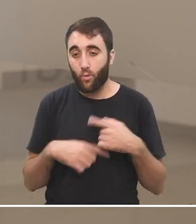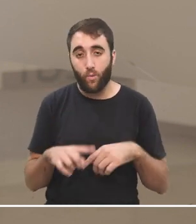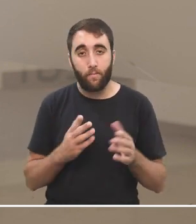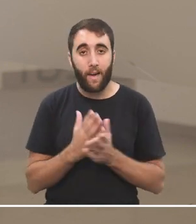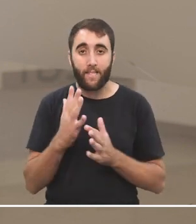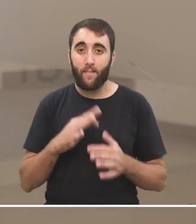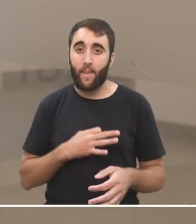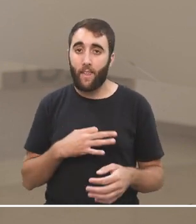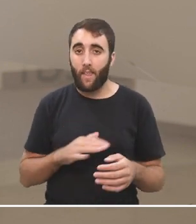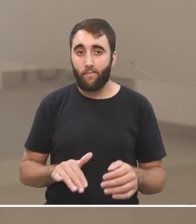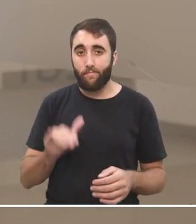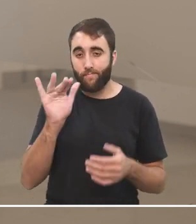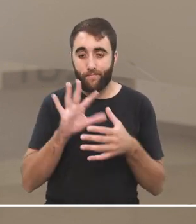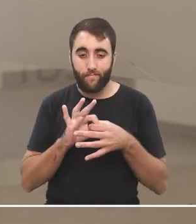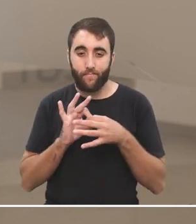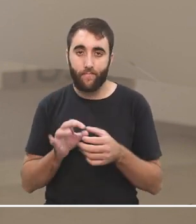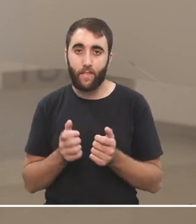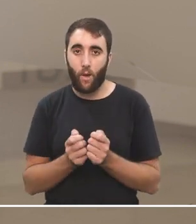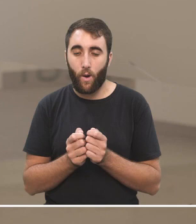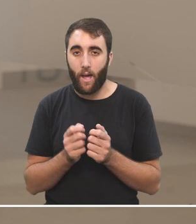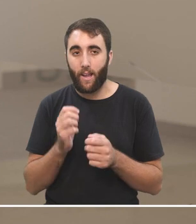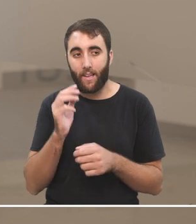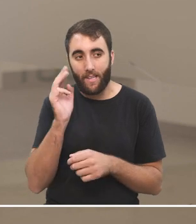pantallas y en esta lógica de las redes sociales